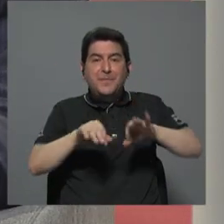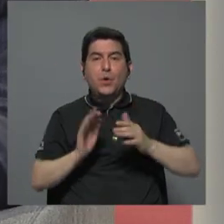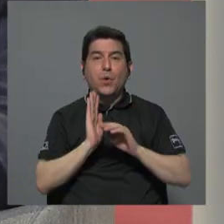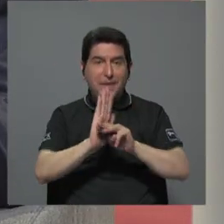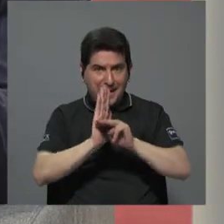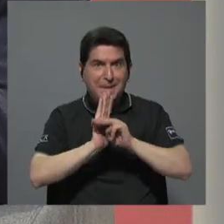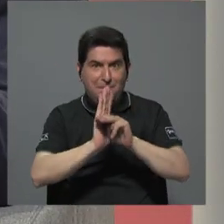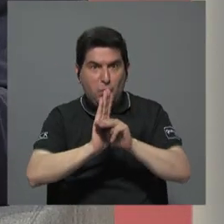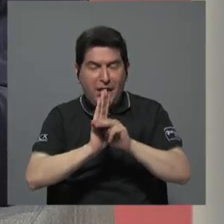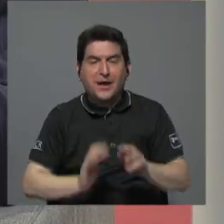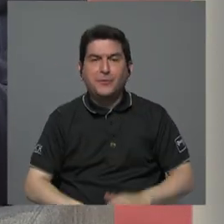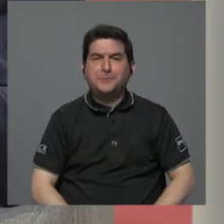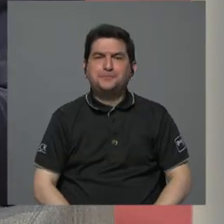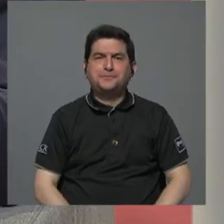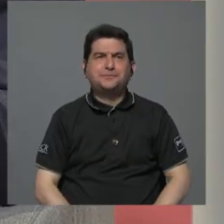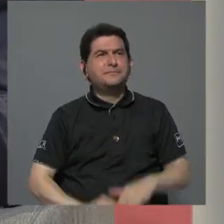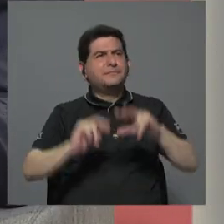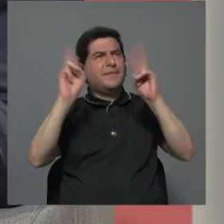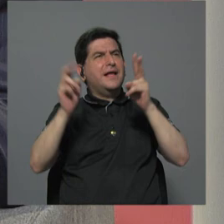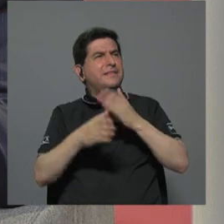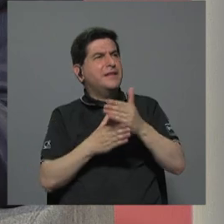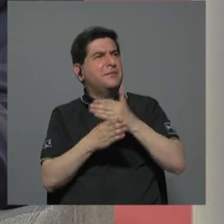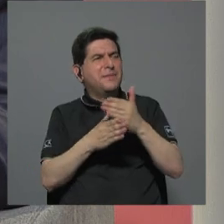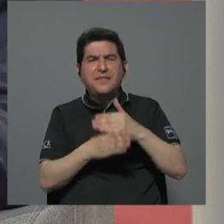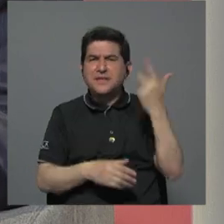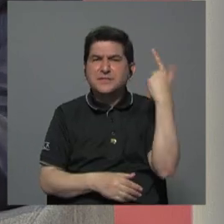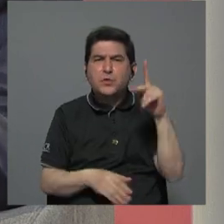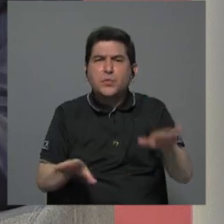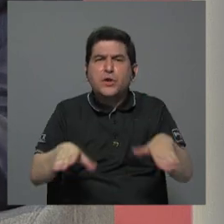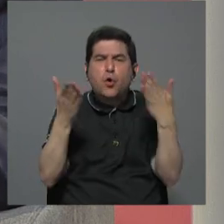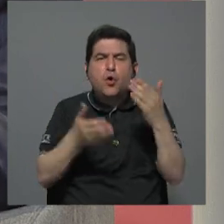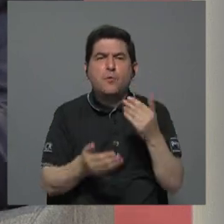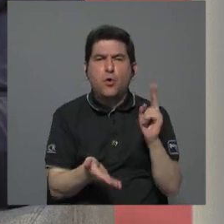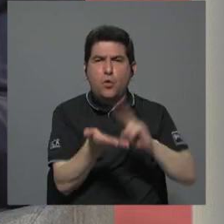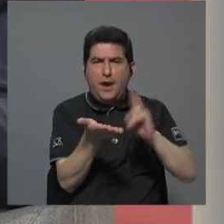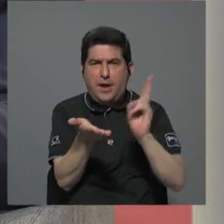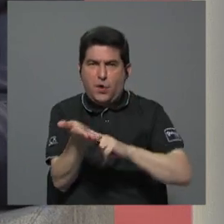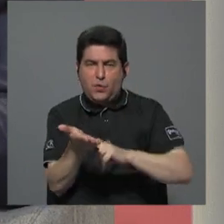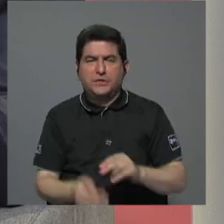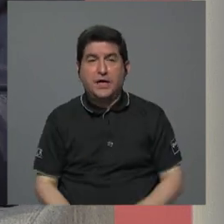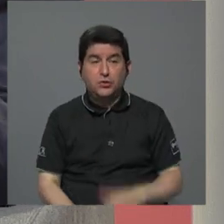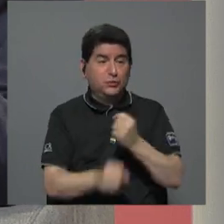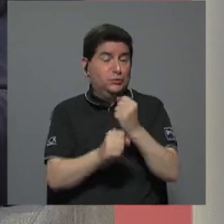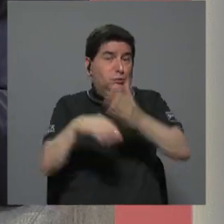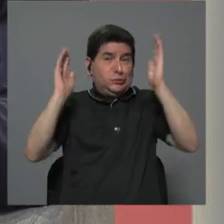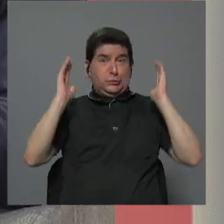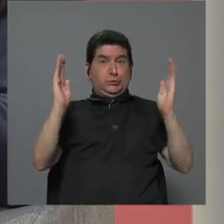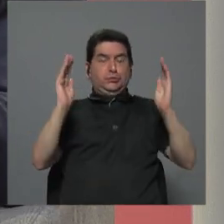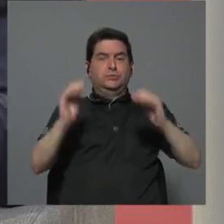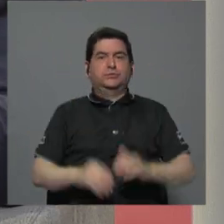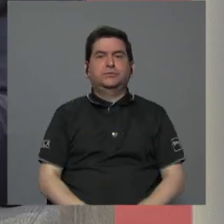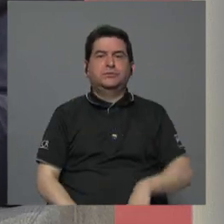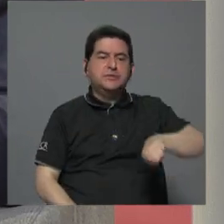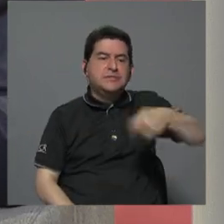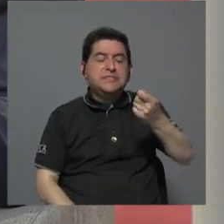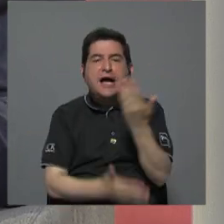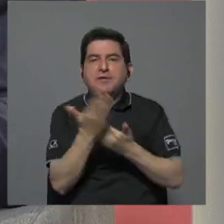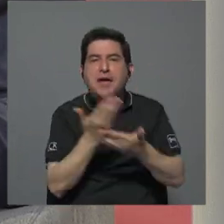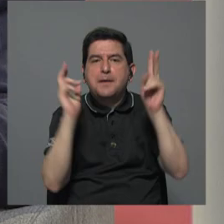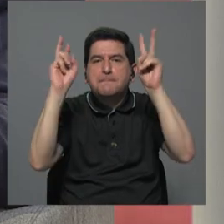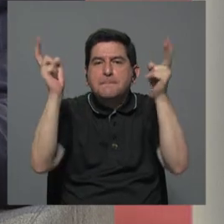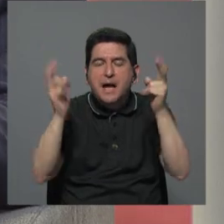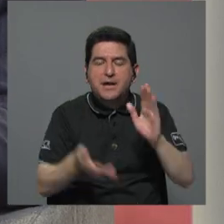que hacer porque el tema es cómo se distribuyen los riesgos en este tipo de contratos que son obras gigantescas el tema llave en mano en efecto